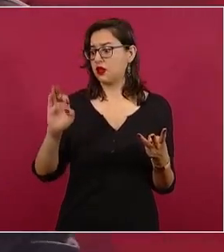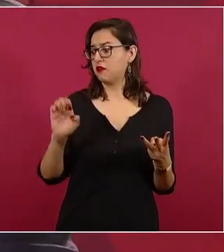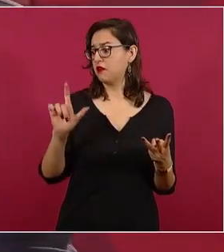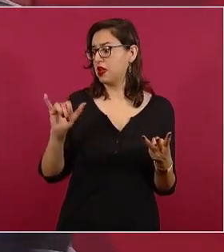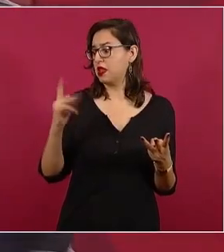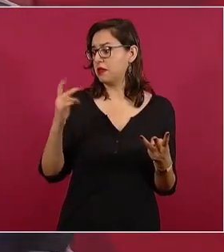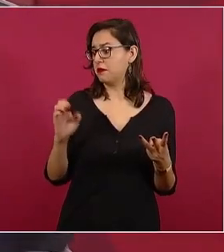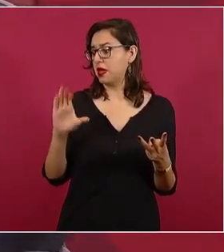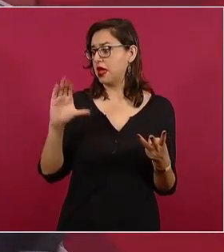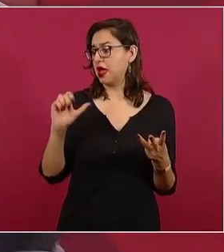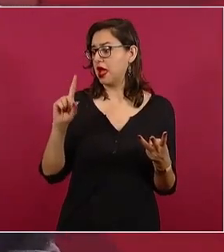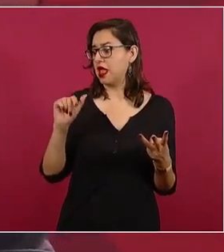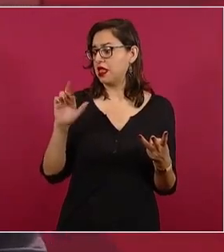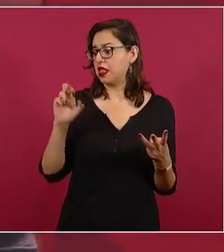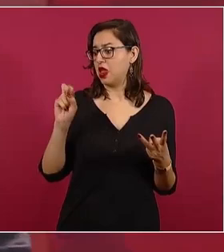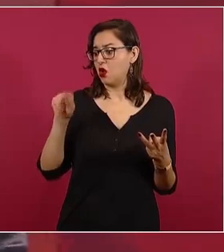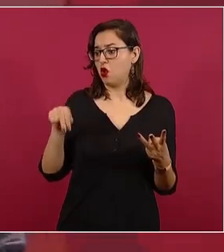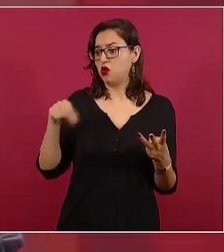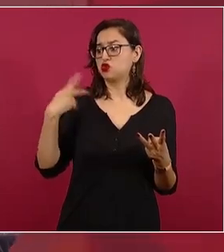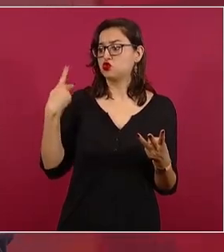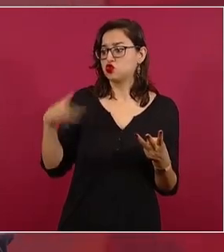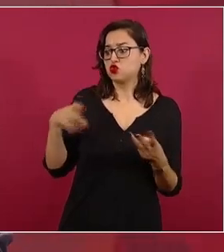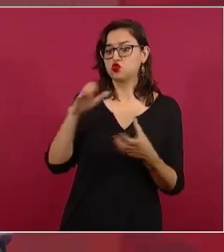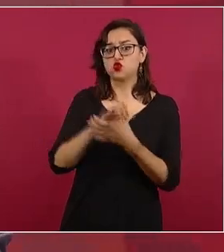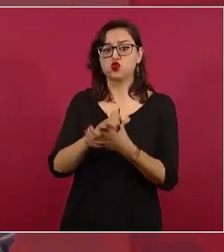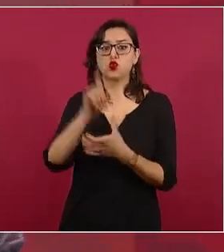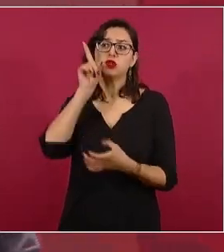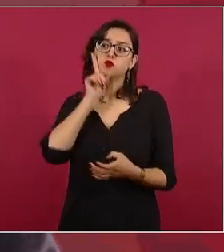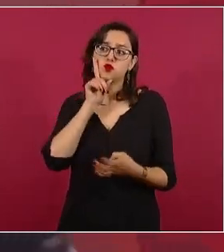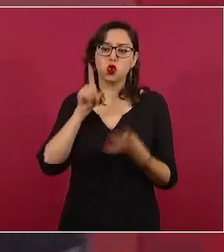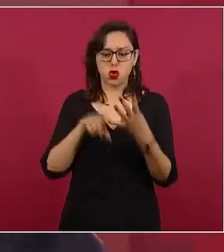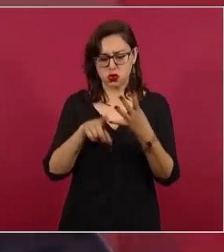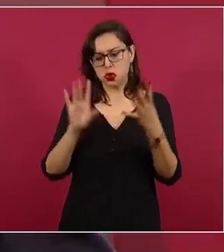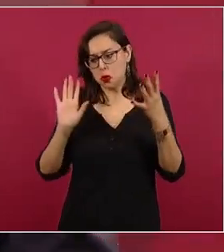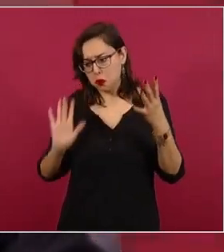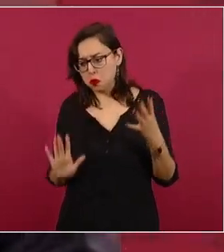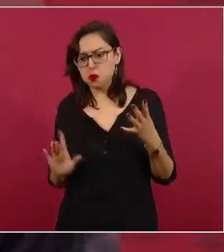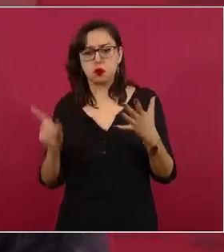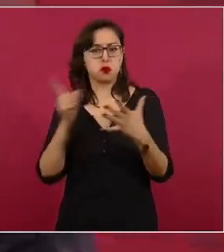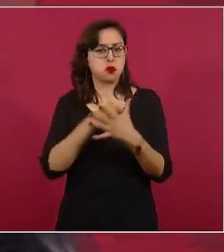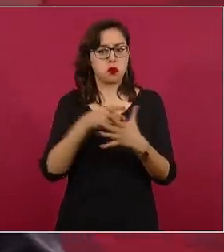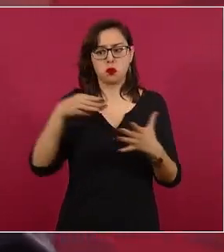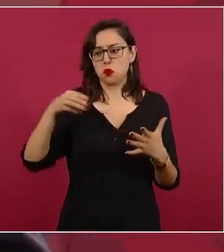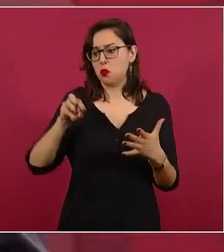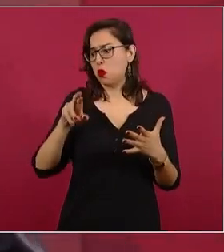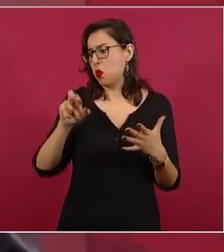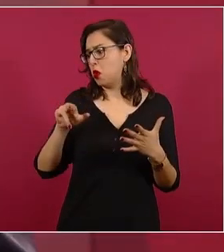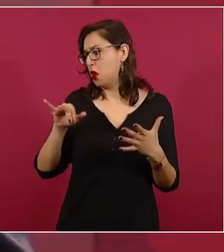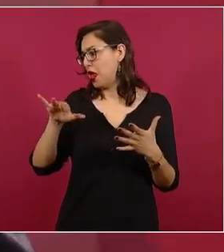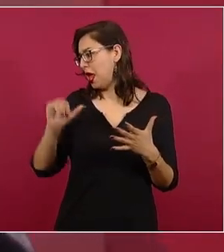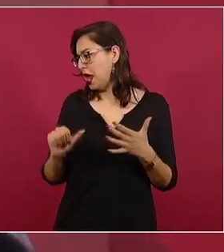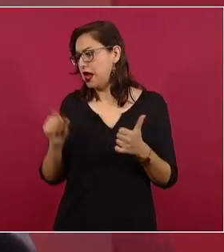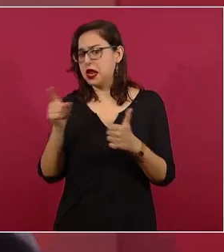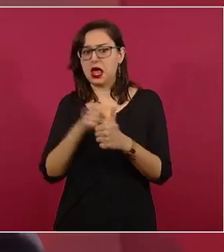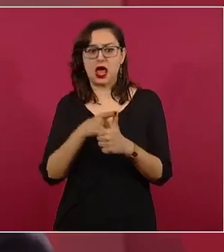o Moreira o Cuadri o